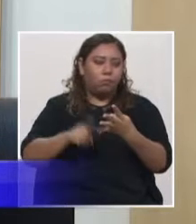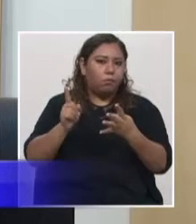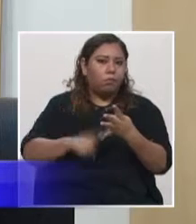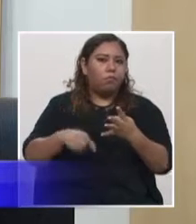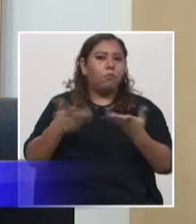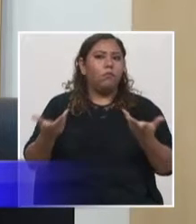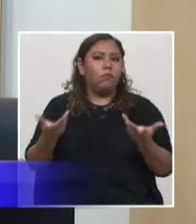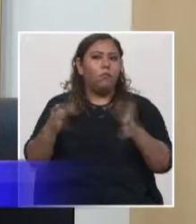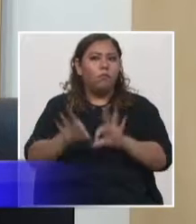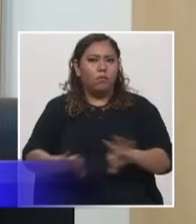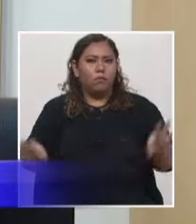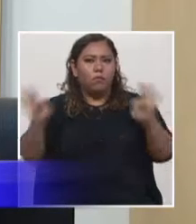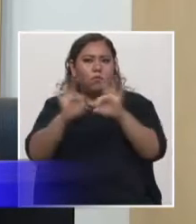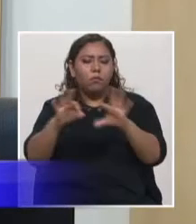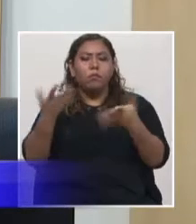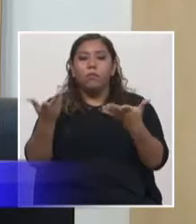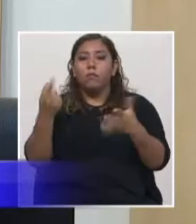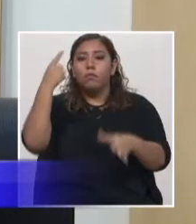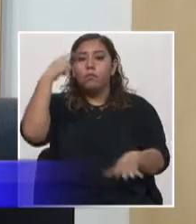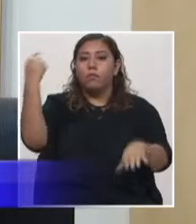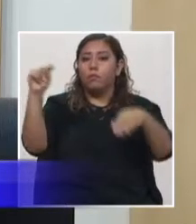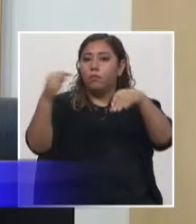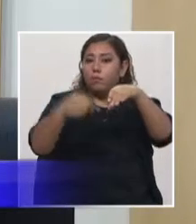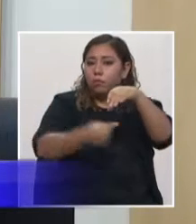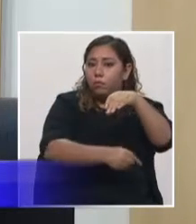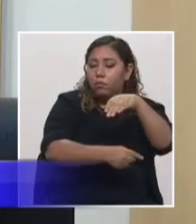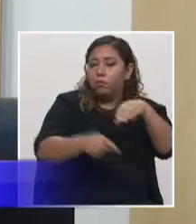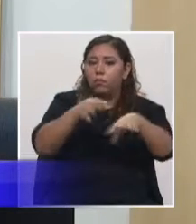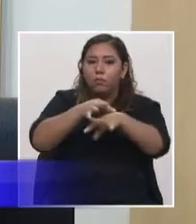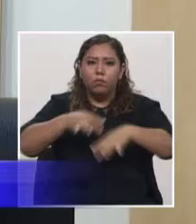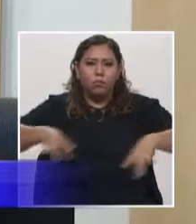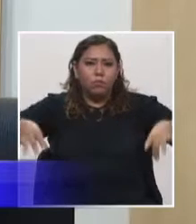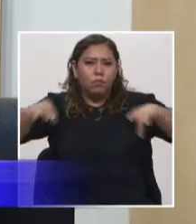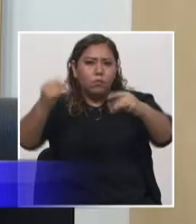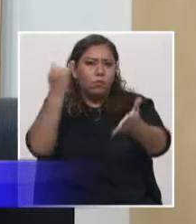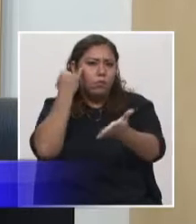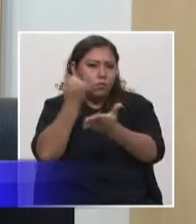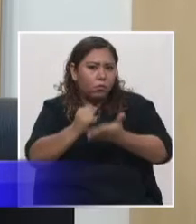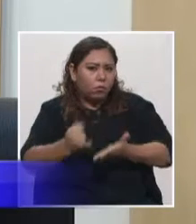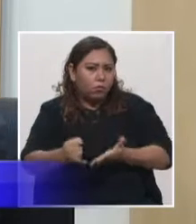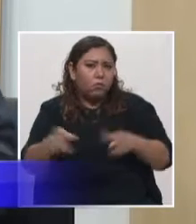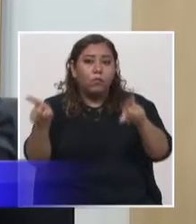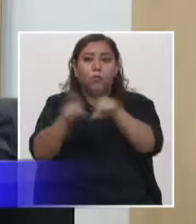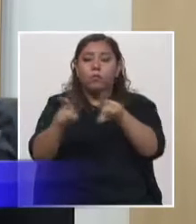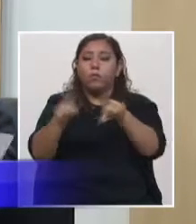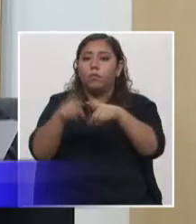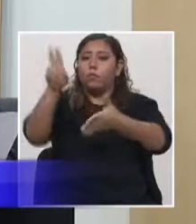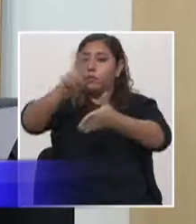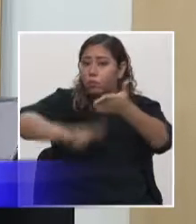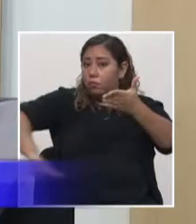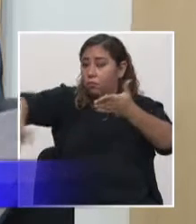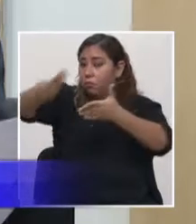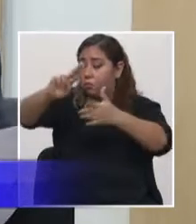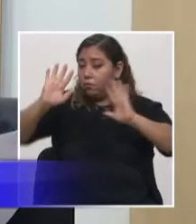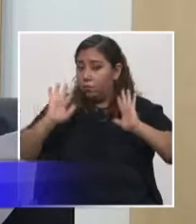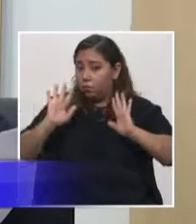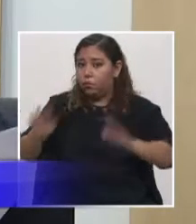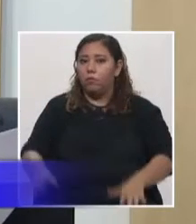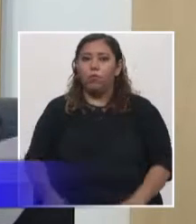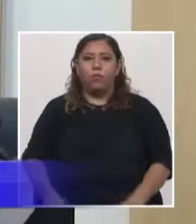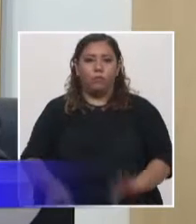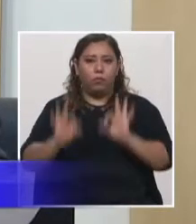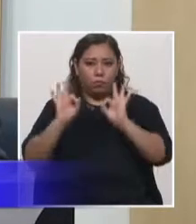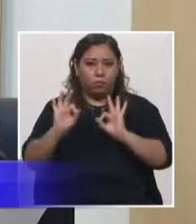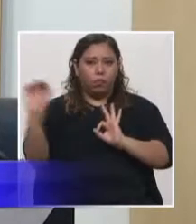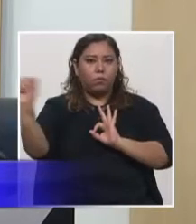y lo importante, no sólo para la industria de la geología y la minería, sino también para la academia. Me acompaña la ingeniera